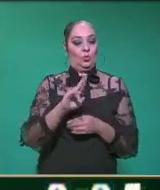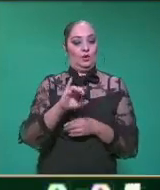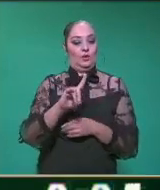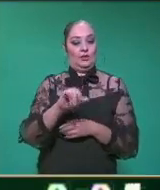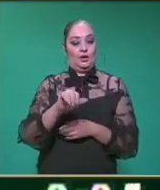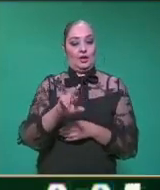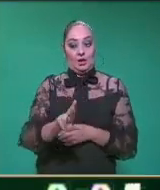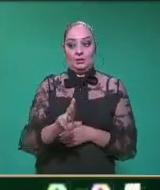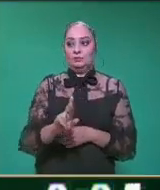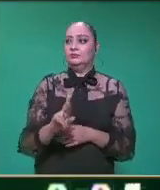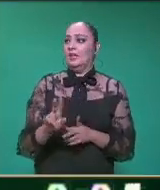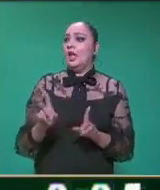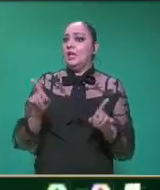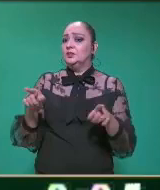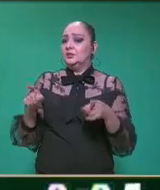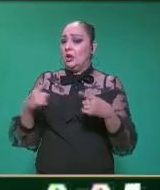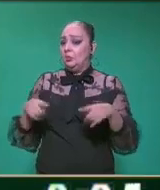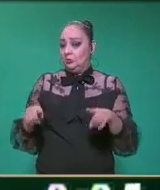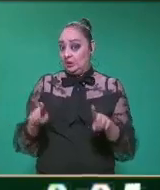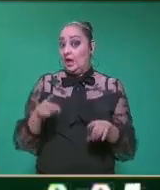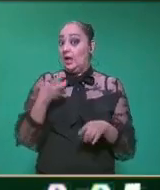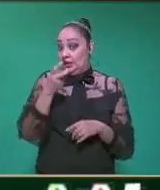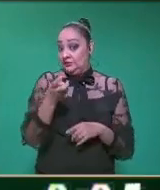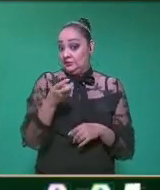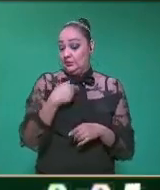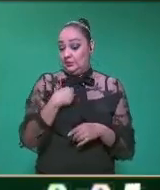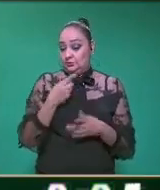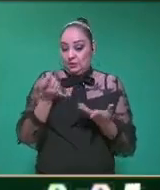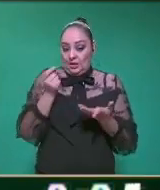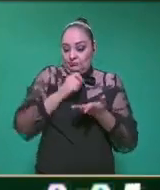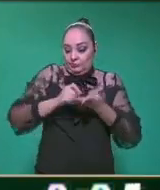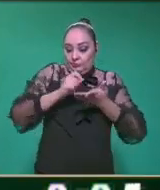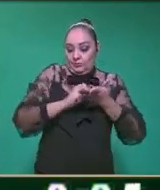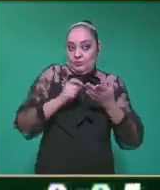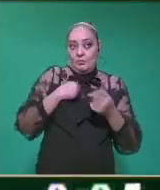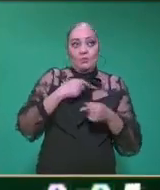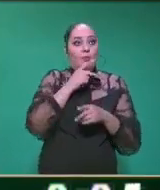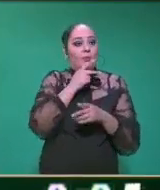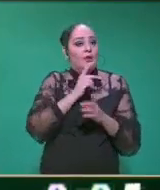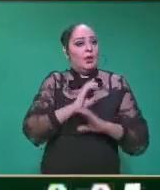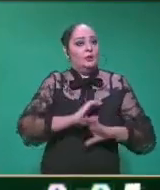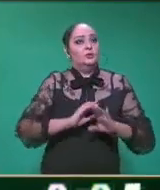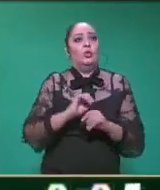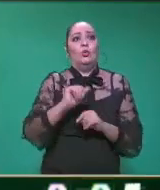Y esta música de fondo que estamos oyendo va a ser la música con la que vamos a hacer nuestra composición. Siguiente palabra.